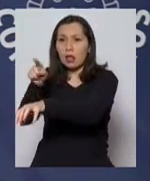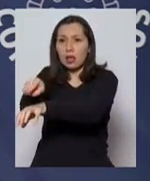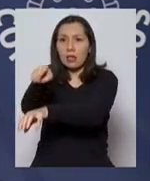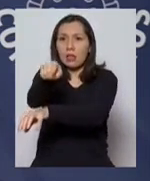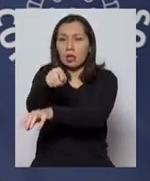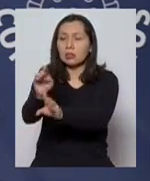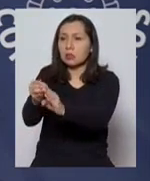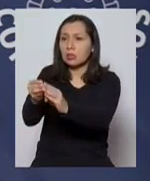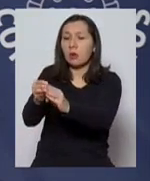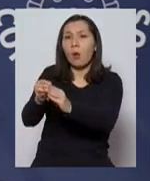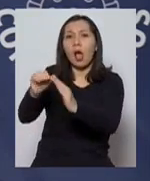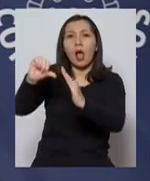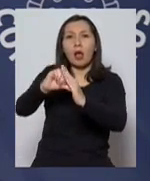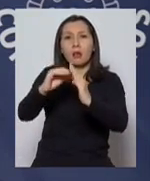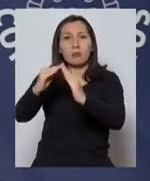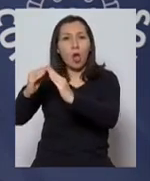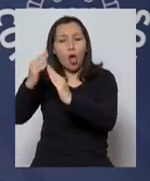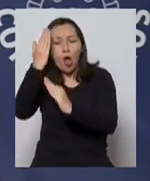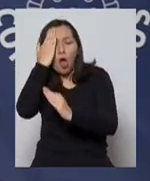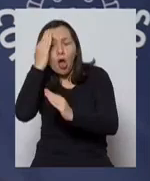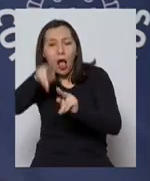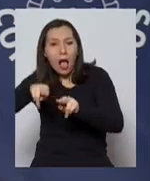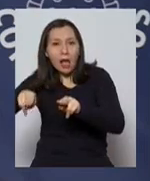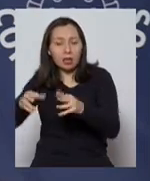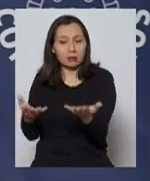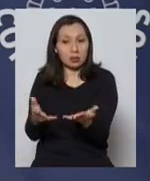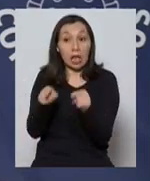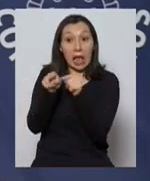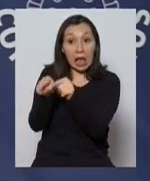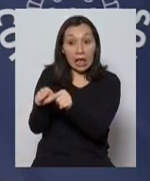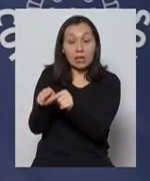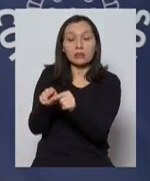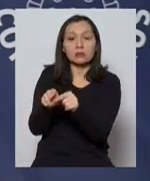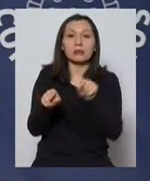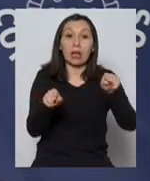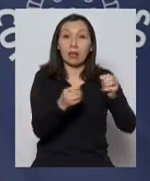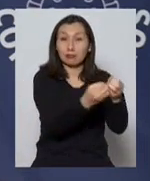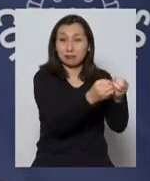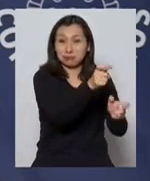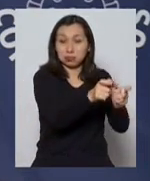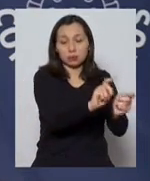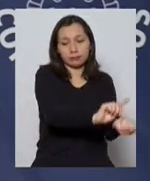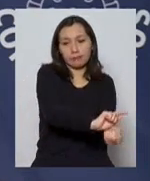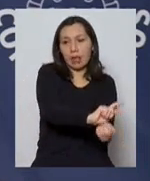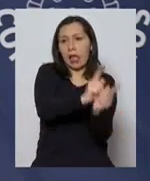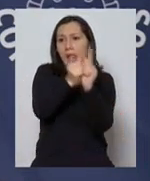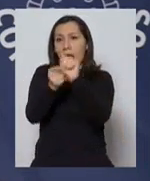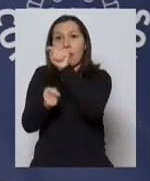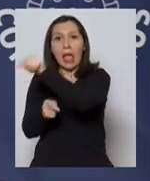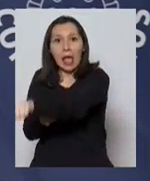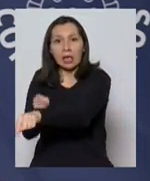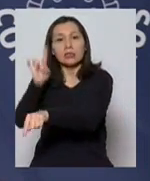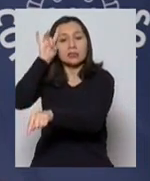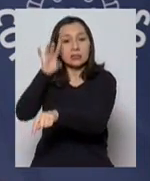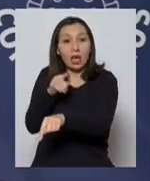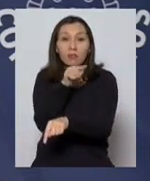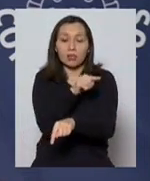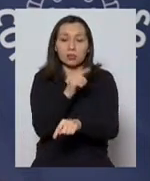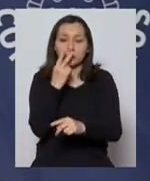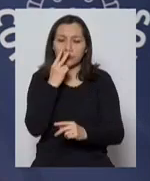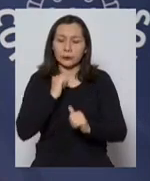internado, en este lugar, vamos a hacer el aislamiento de las personas que sabemos y